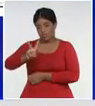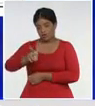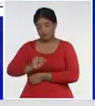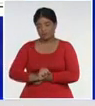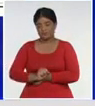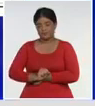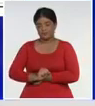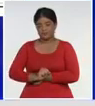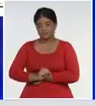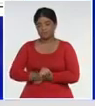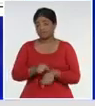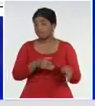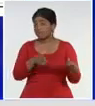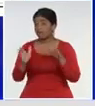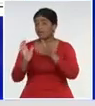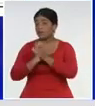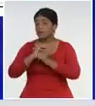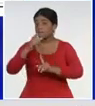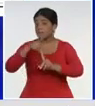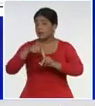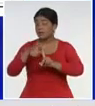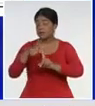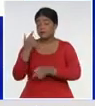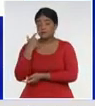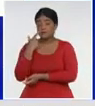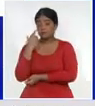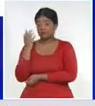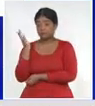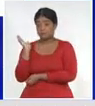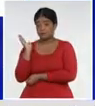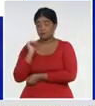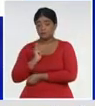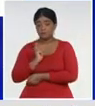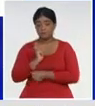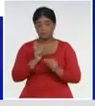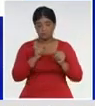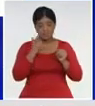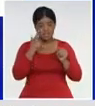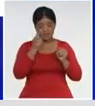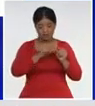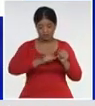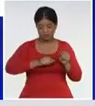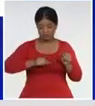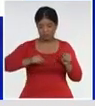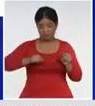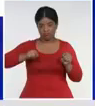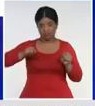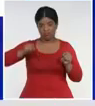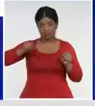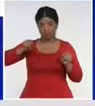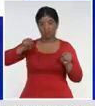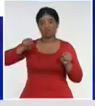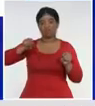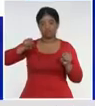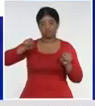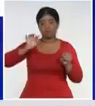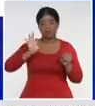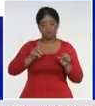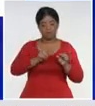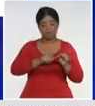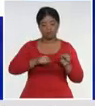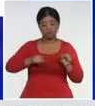matanzas, ahí tienen la curva, la sacamos aparte, donde se ve, el incremento, en caso,